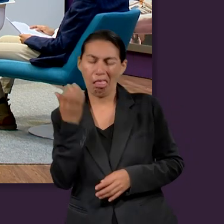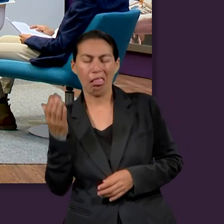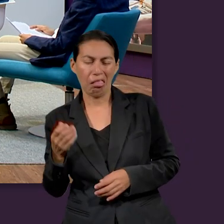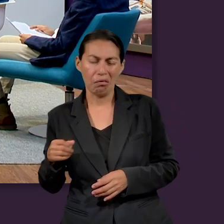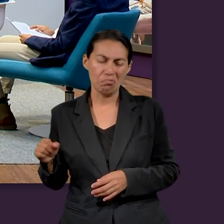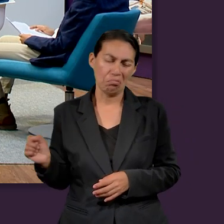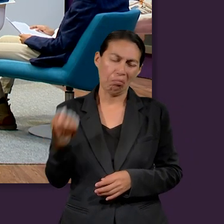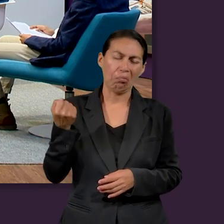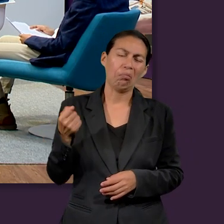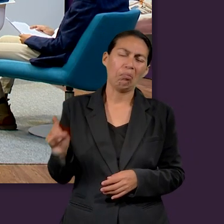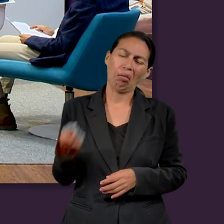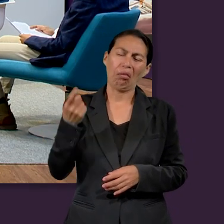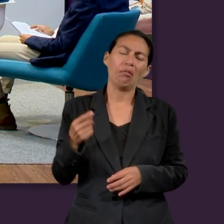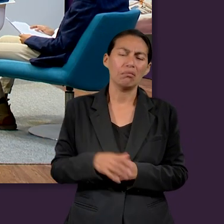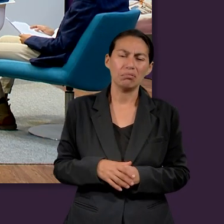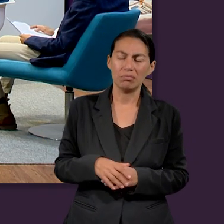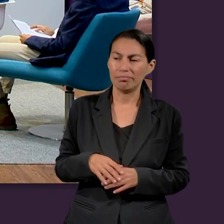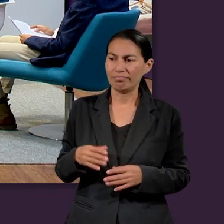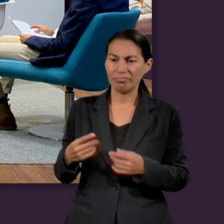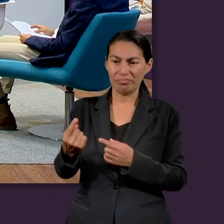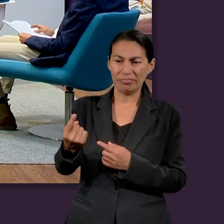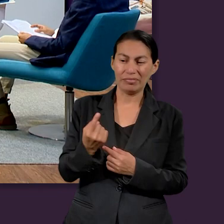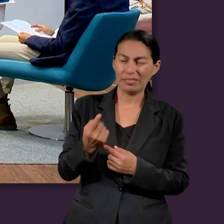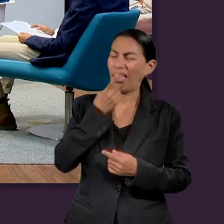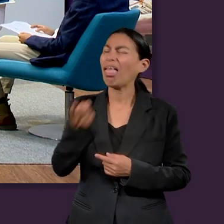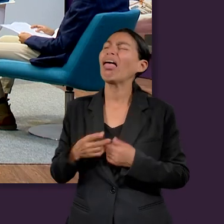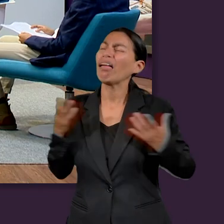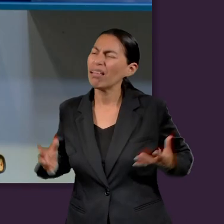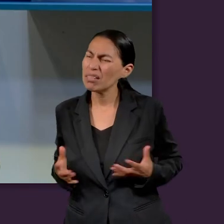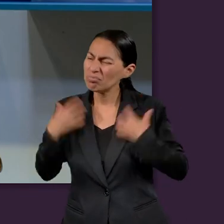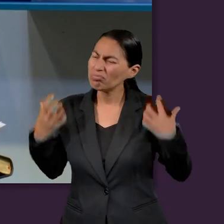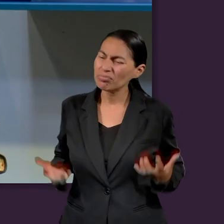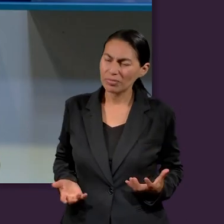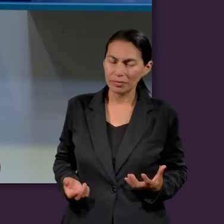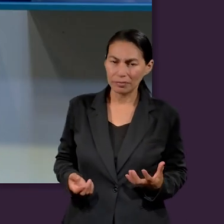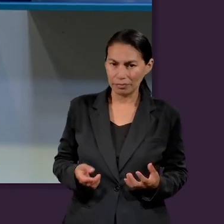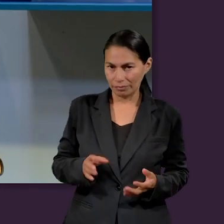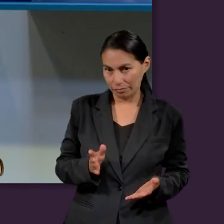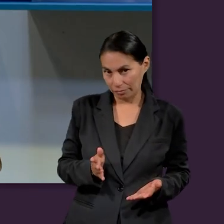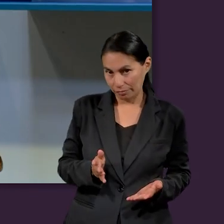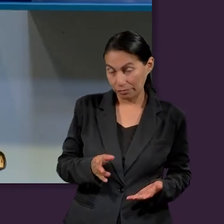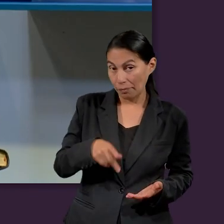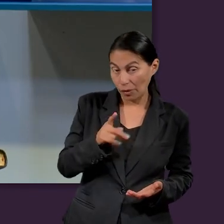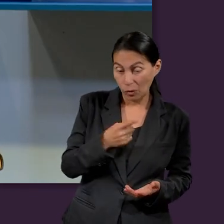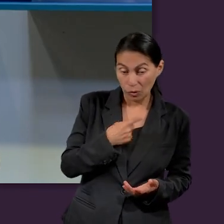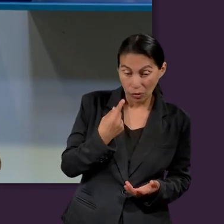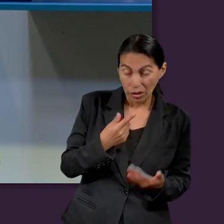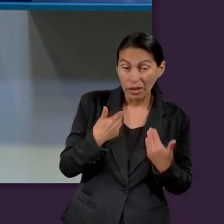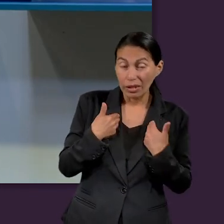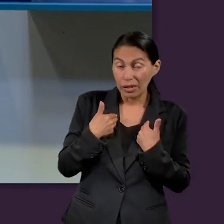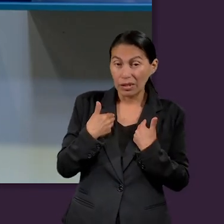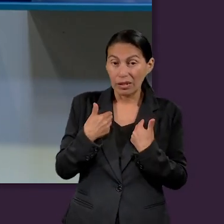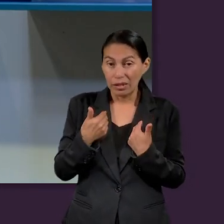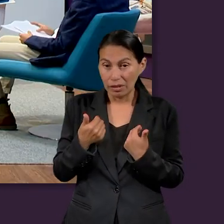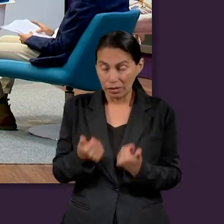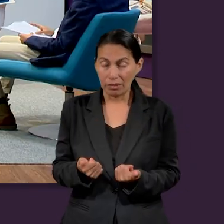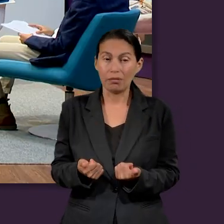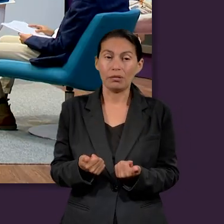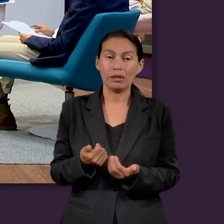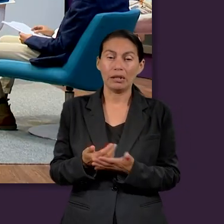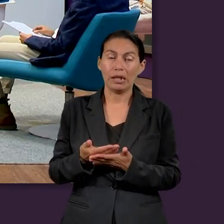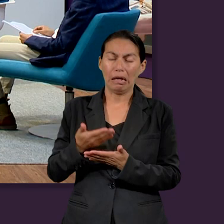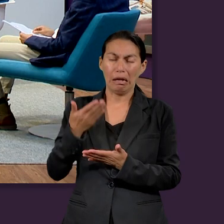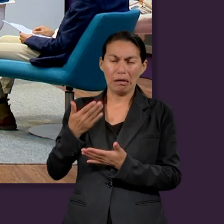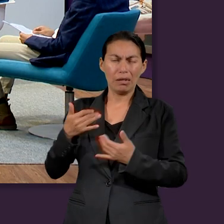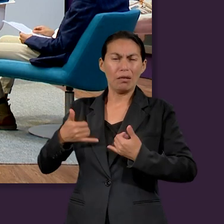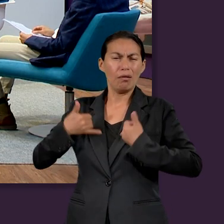te quieres desquitar hasta con el perro, ¿no? Cuidado. O sea, no, que nadie se te ponga en el camino. Pero